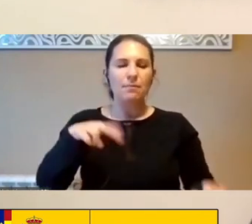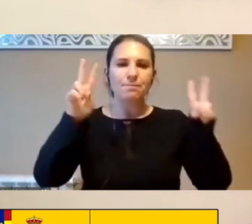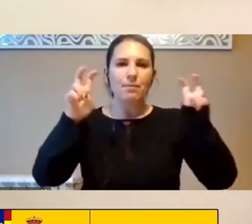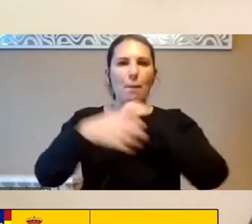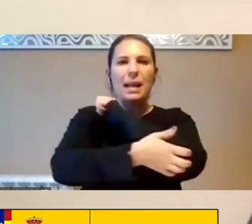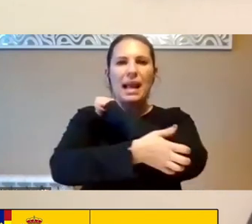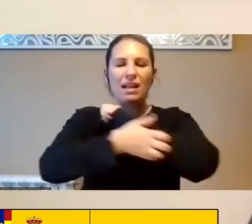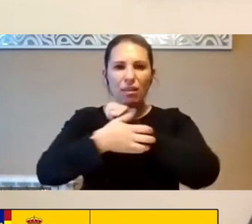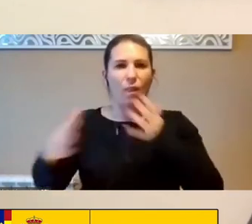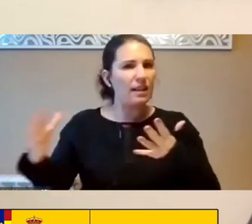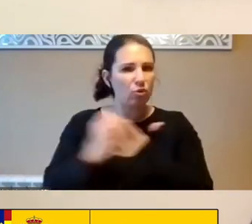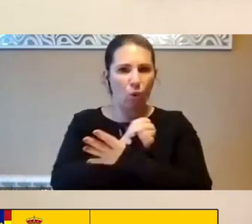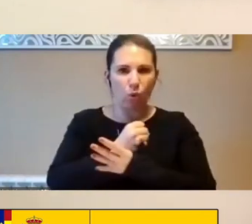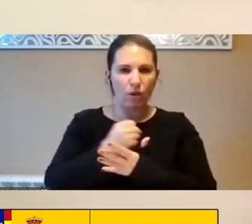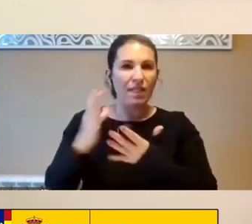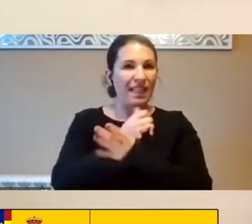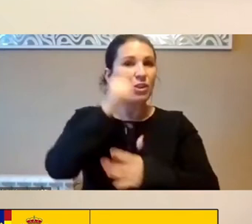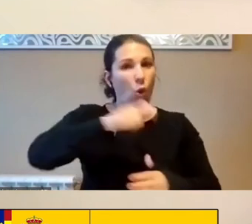De Todo Y De Todos